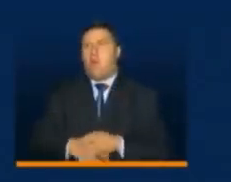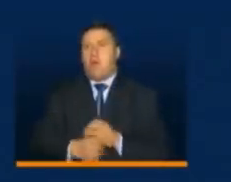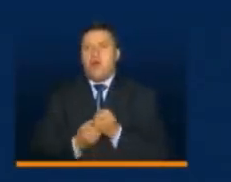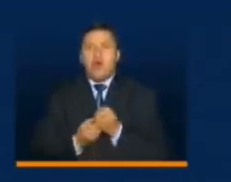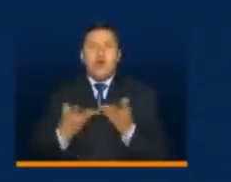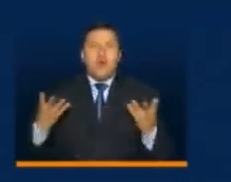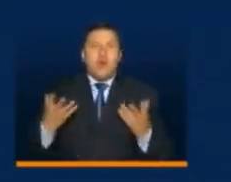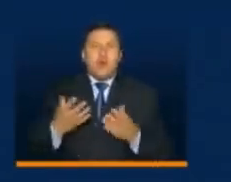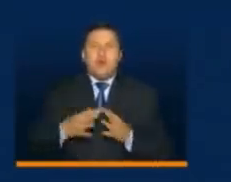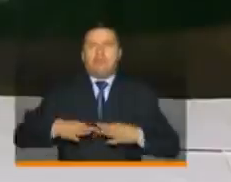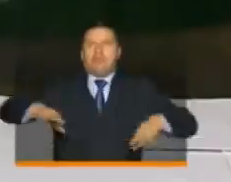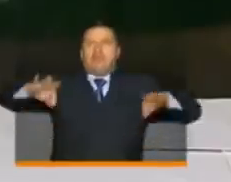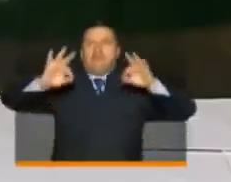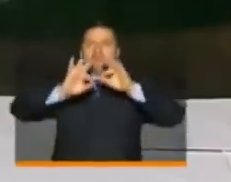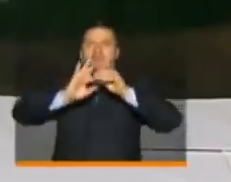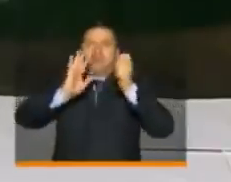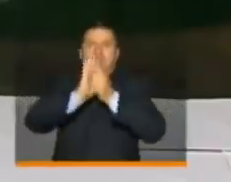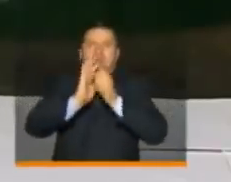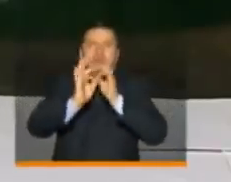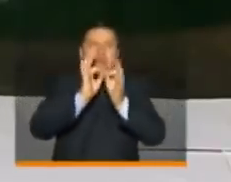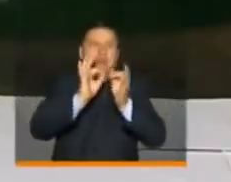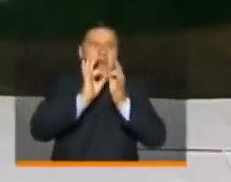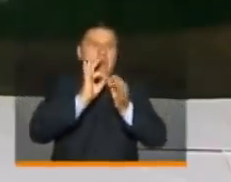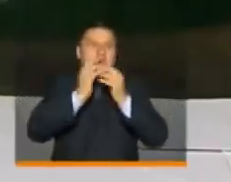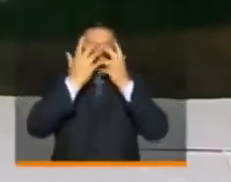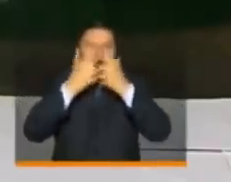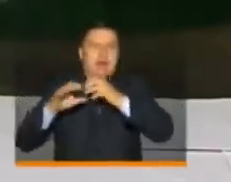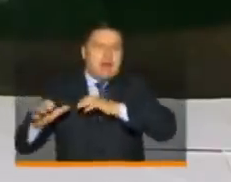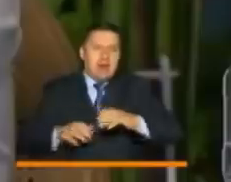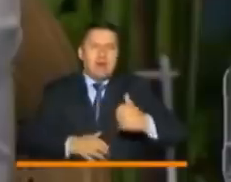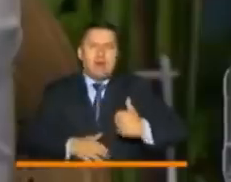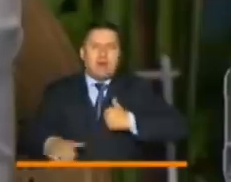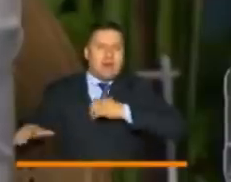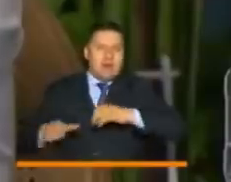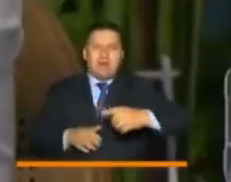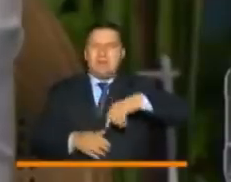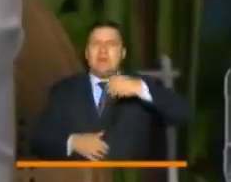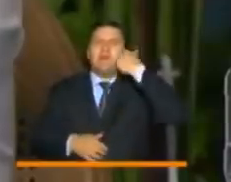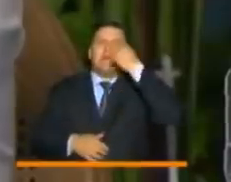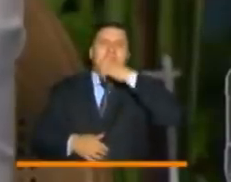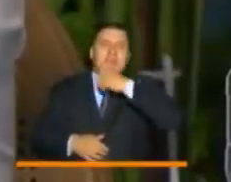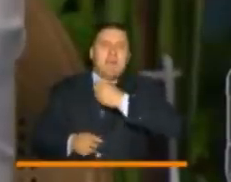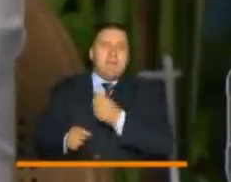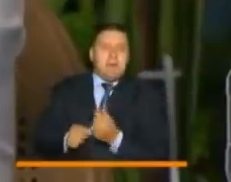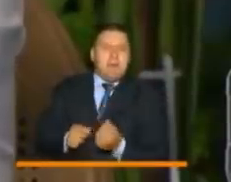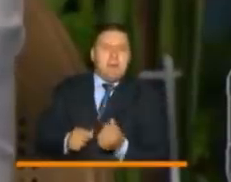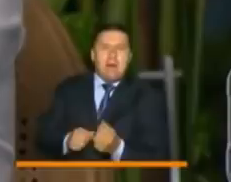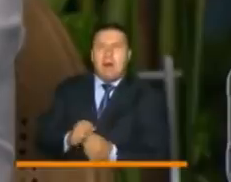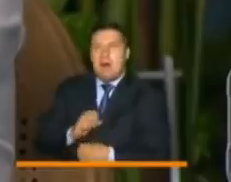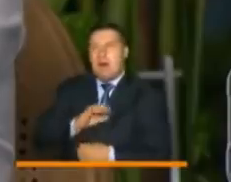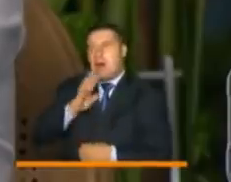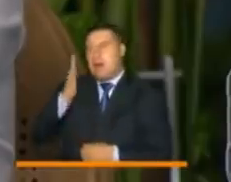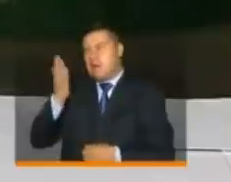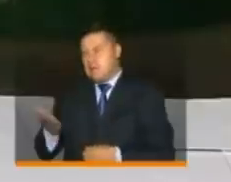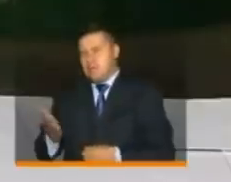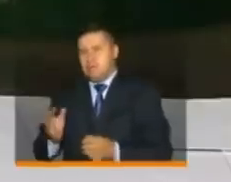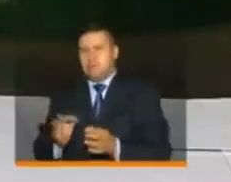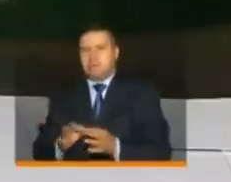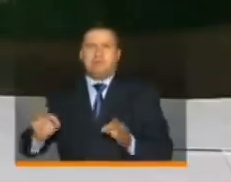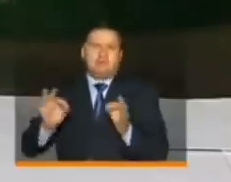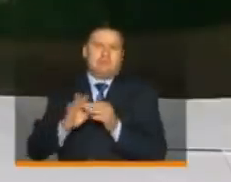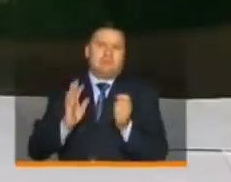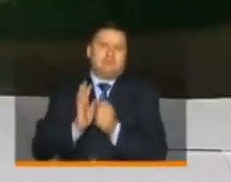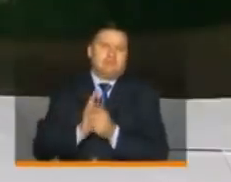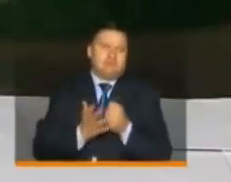importante, recibiendo los giros extraordinarios de familias en acción, jóvenes en acción, adulto mayor, y por supuesto, algo que ha sido muy